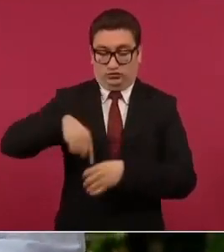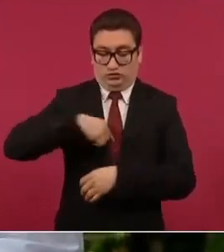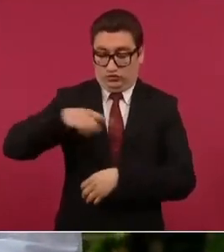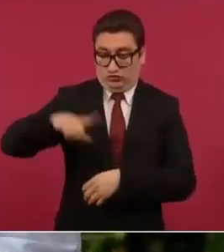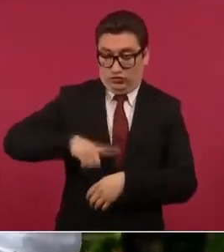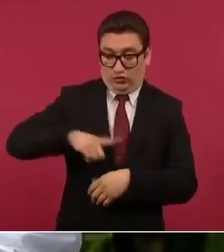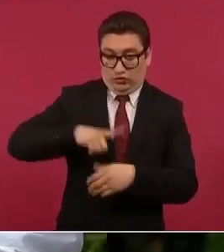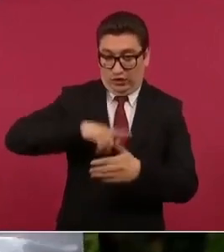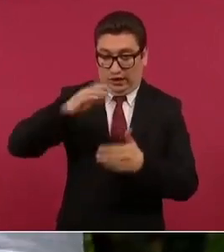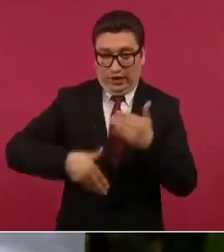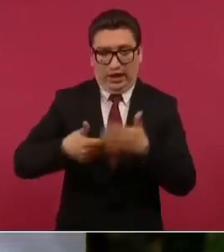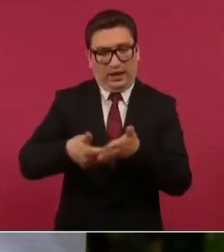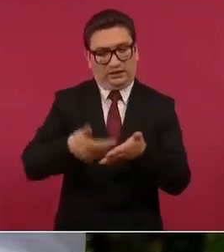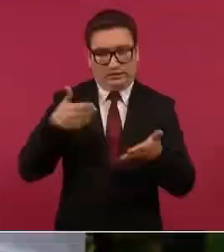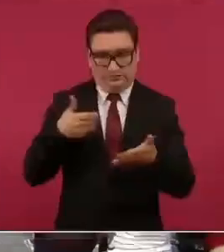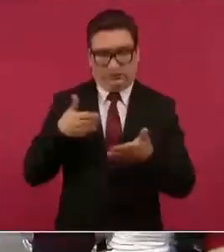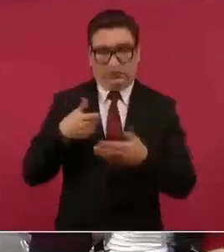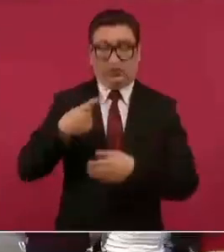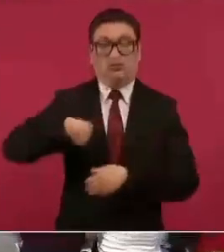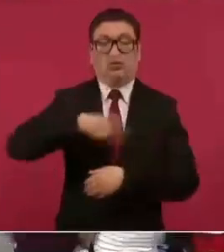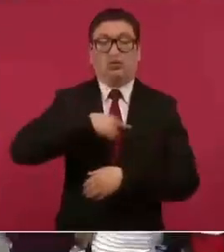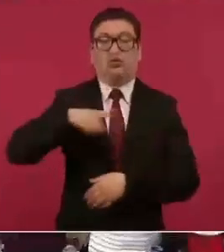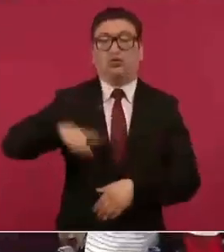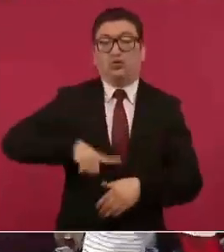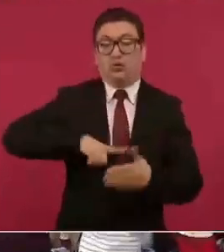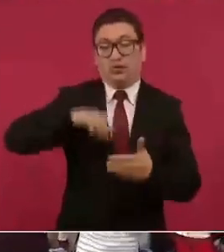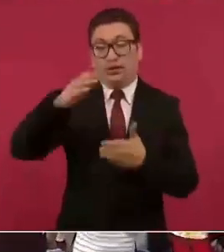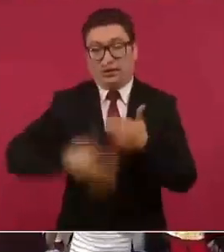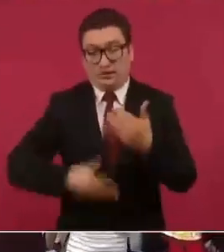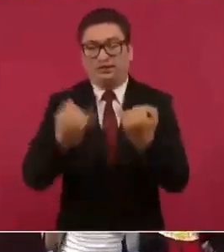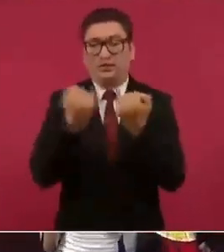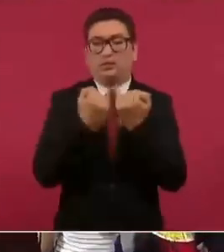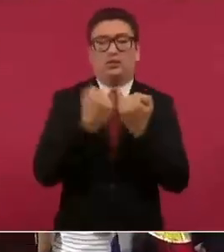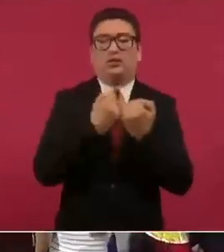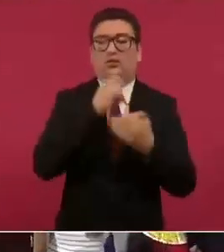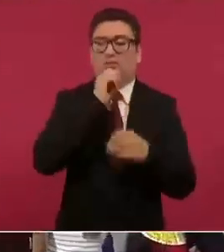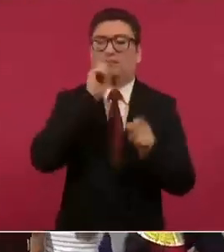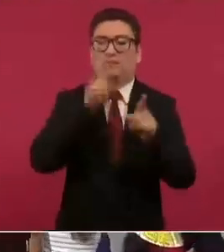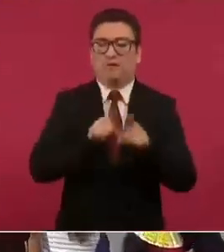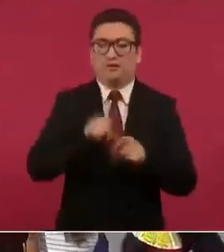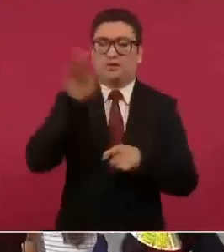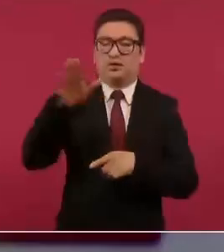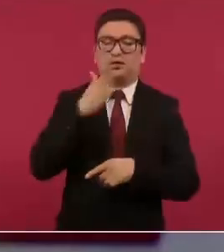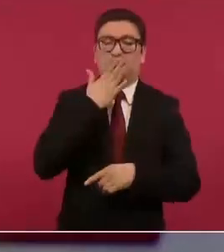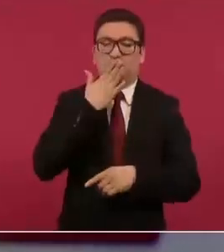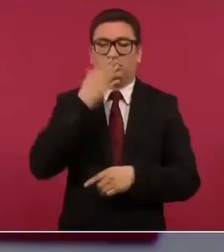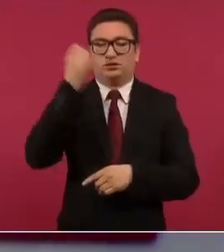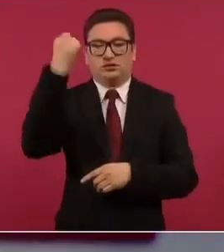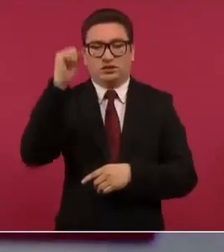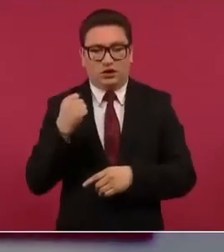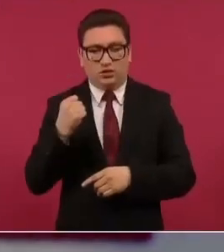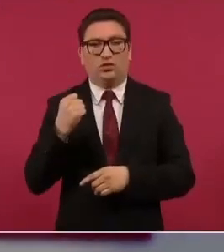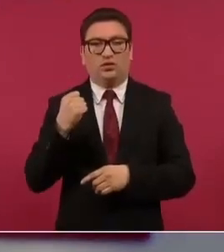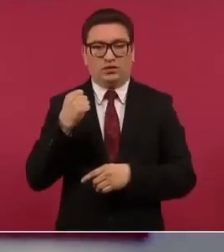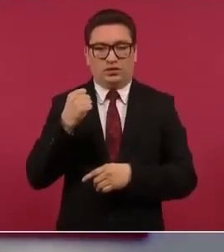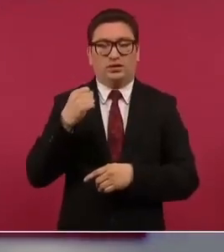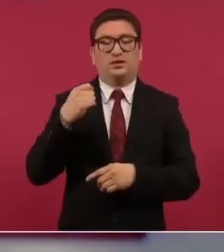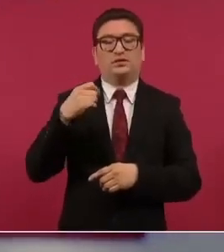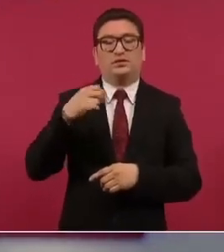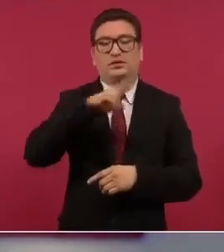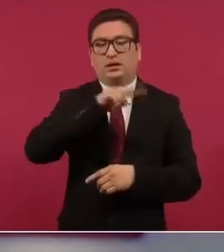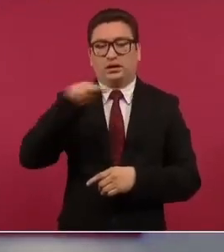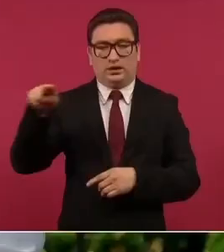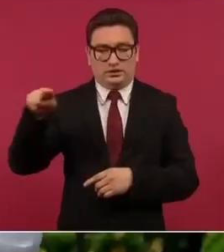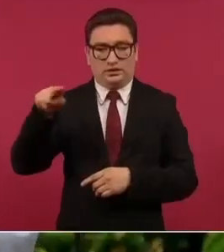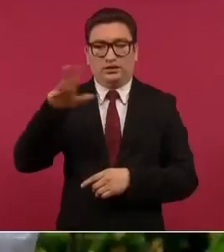al término de ese gobierno también vamos a dejar en Sonora Sinaloa y Nayarit